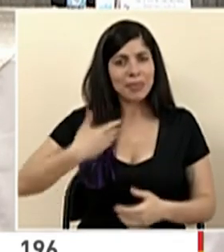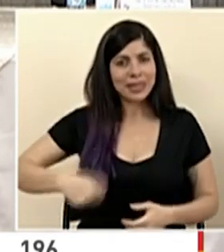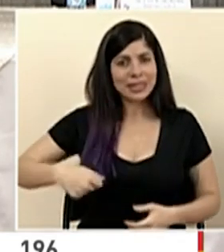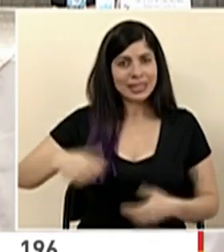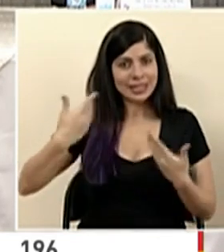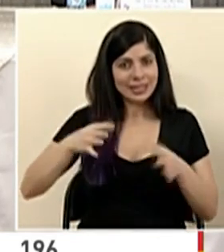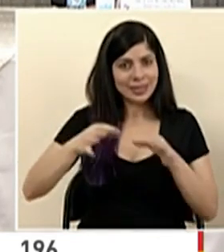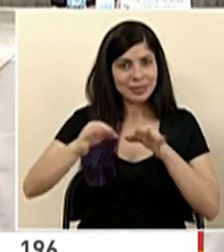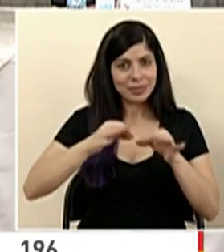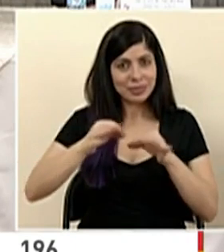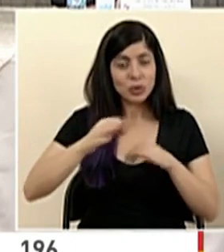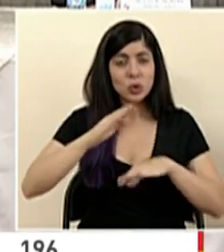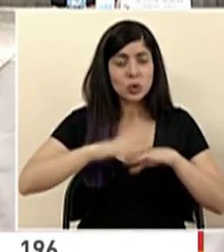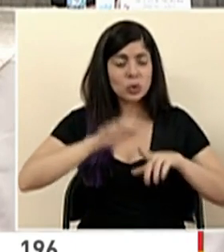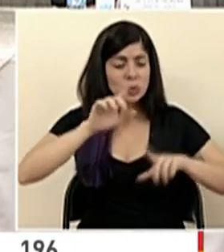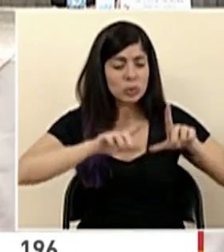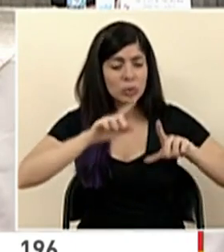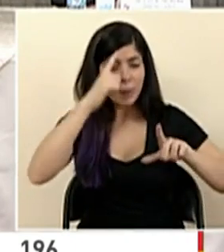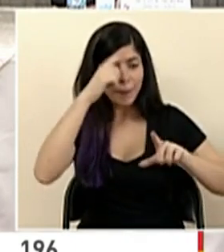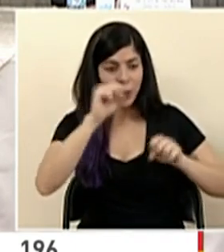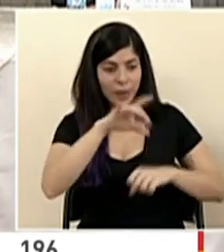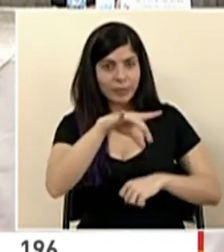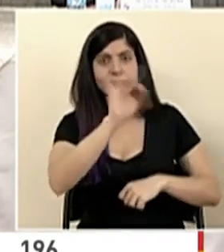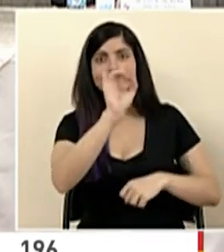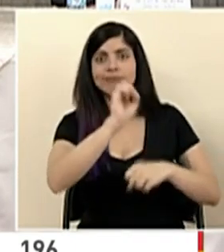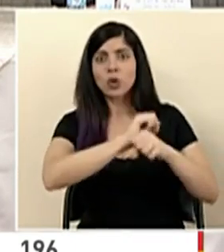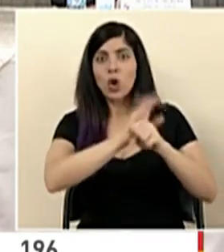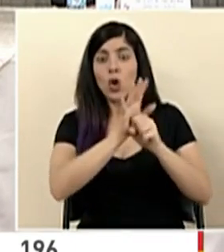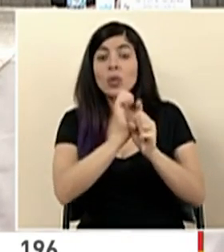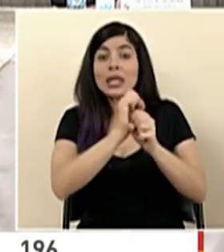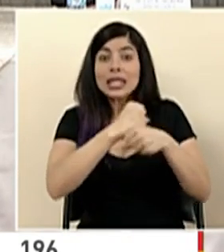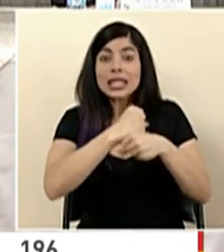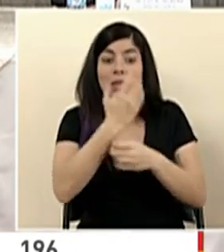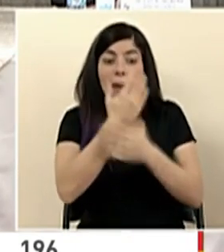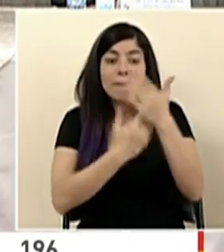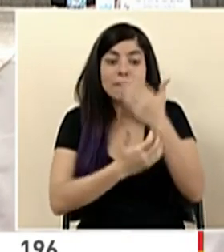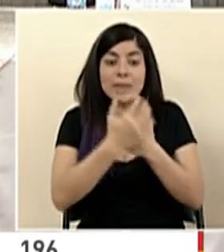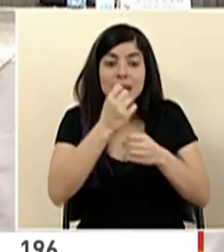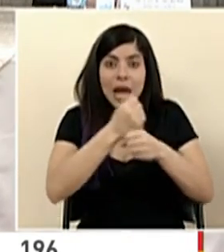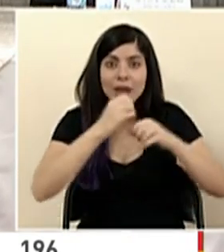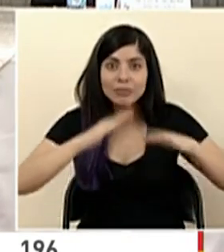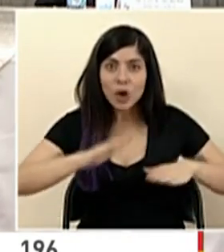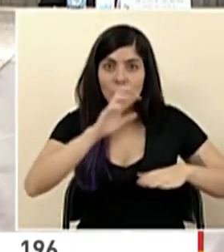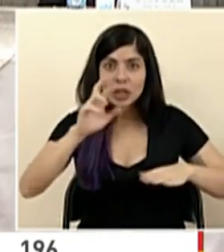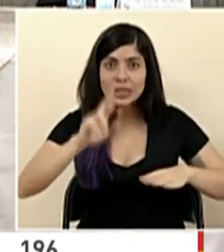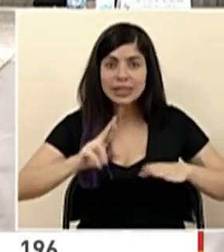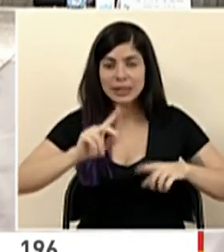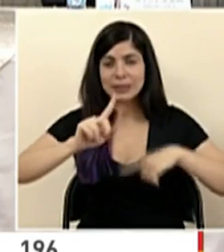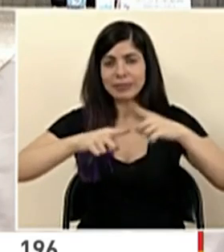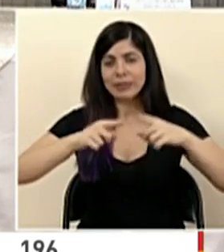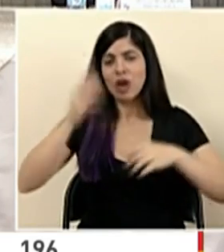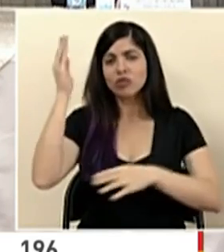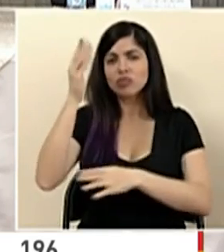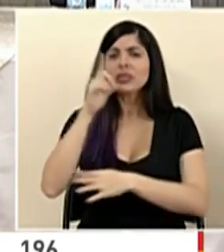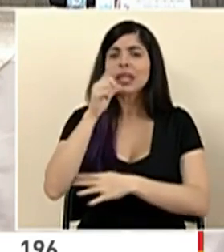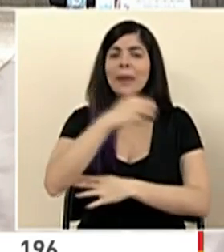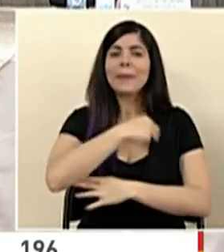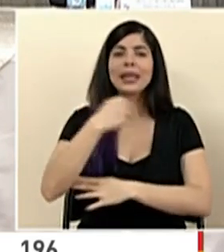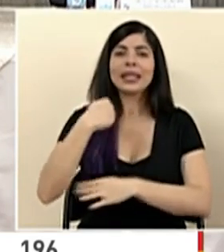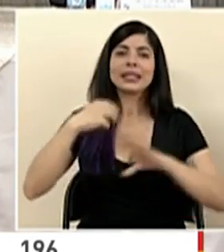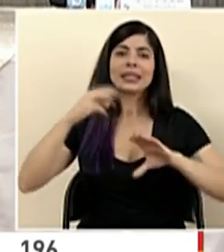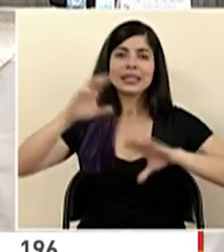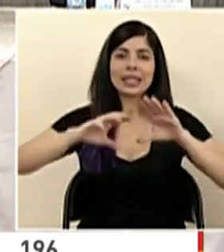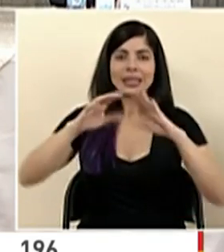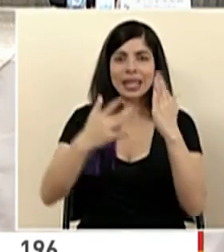presidente de pruebas para detectar el COVID hechas por manos costarricenses, escucharemos el mensaje del señor ministro de